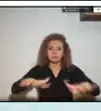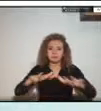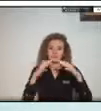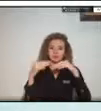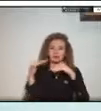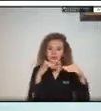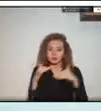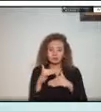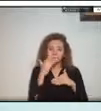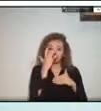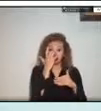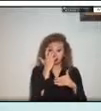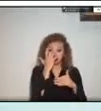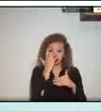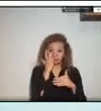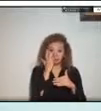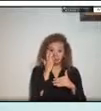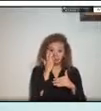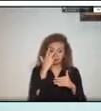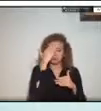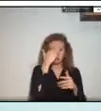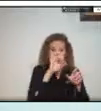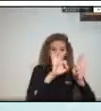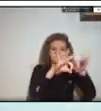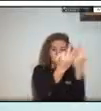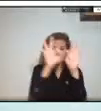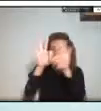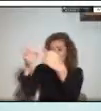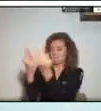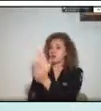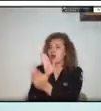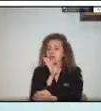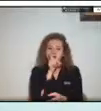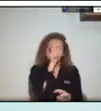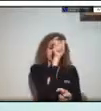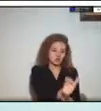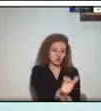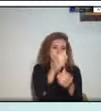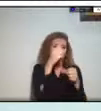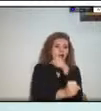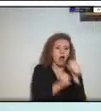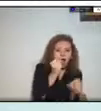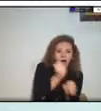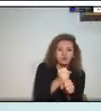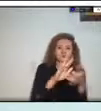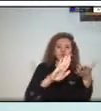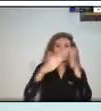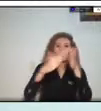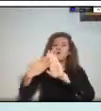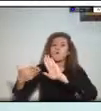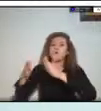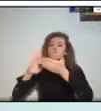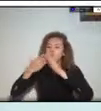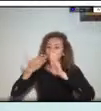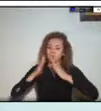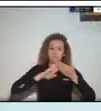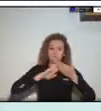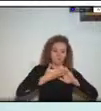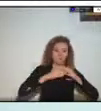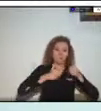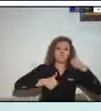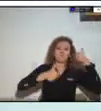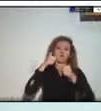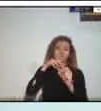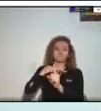Rodríguez ya sabemos cuántos años tiene ya sabemos cuántas comunidades se afectan pero